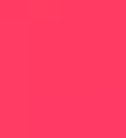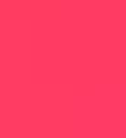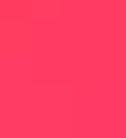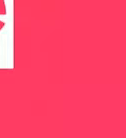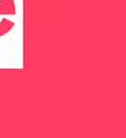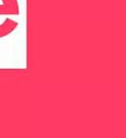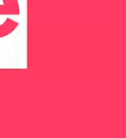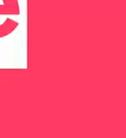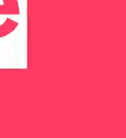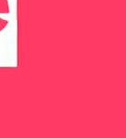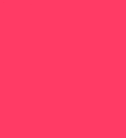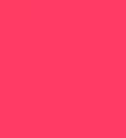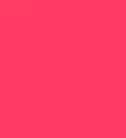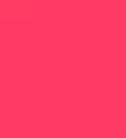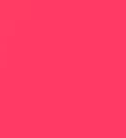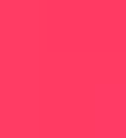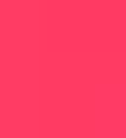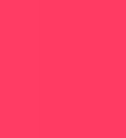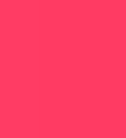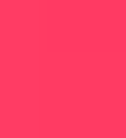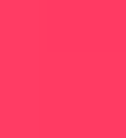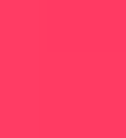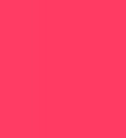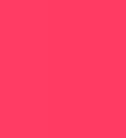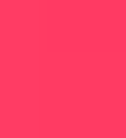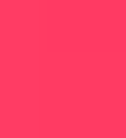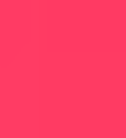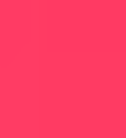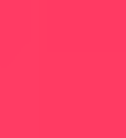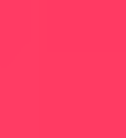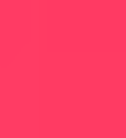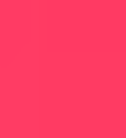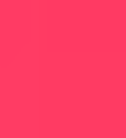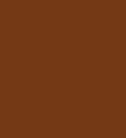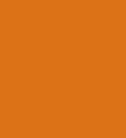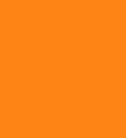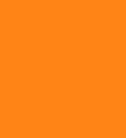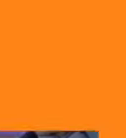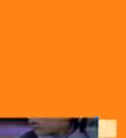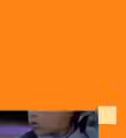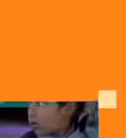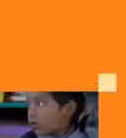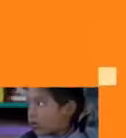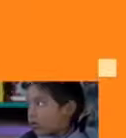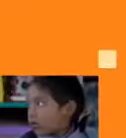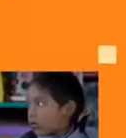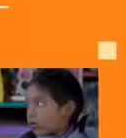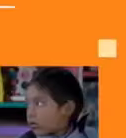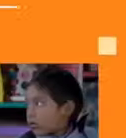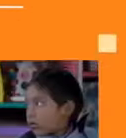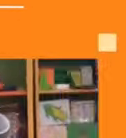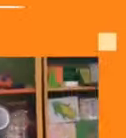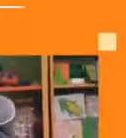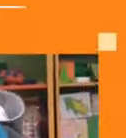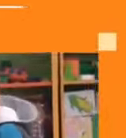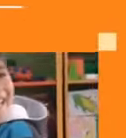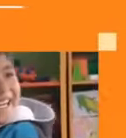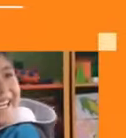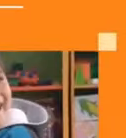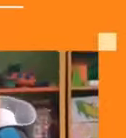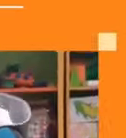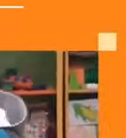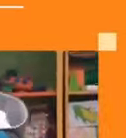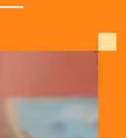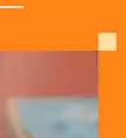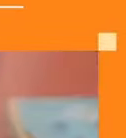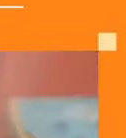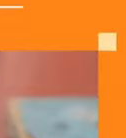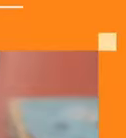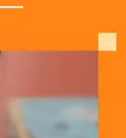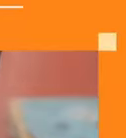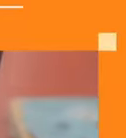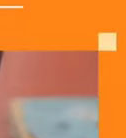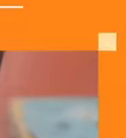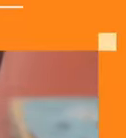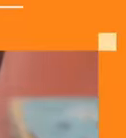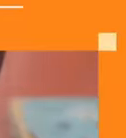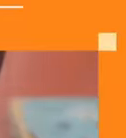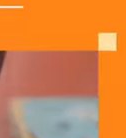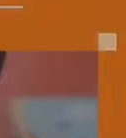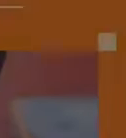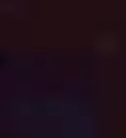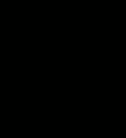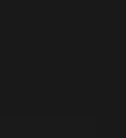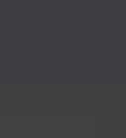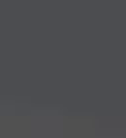por TV Perú. Primero mi salud. Estamos viendo Aprendo en Casa Secundaria.